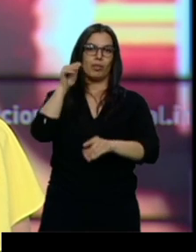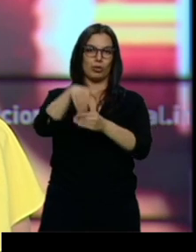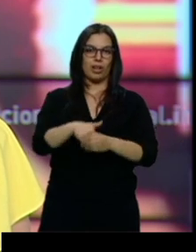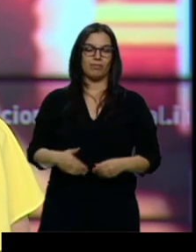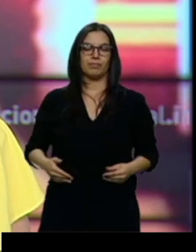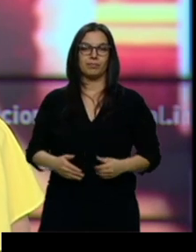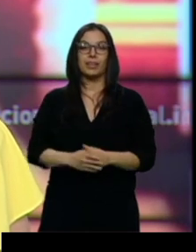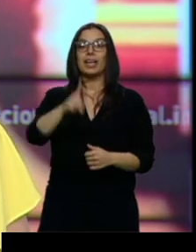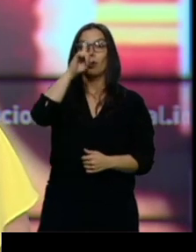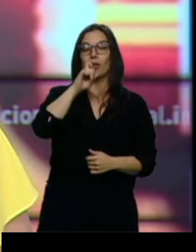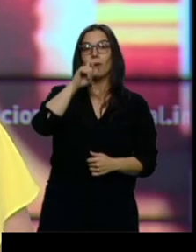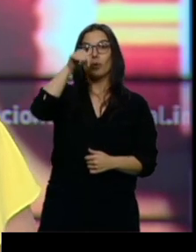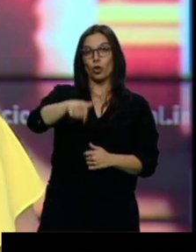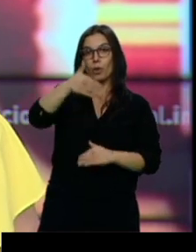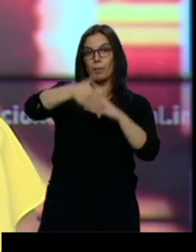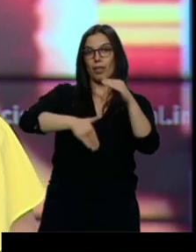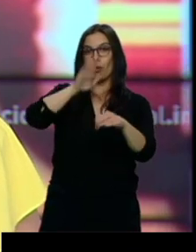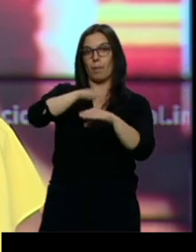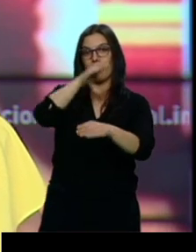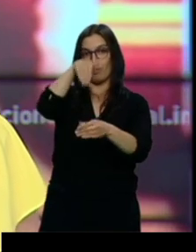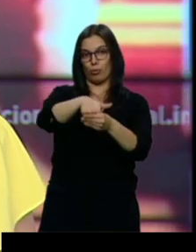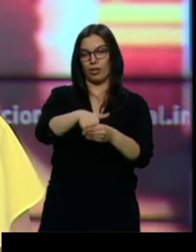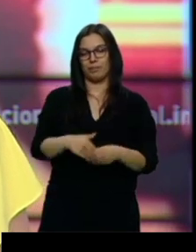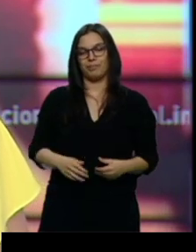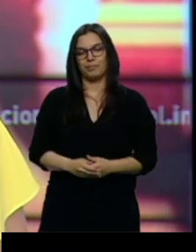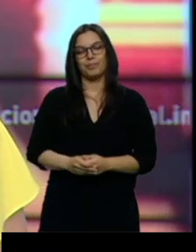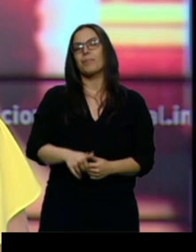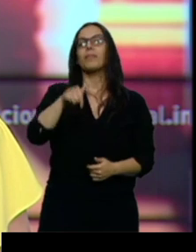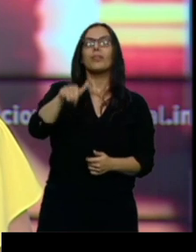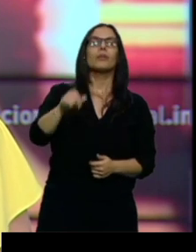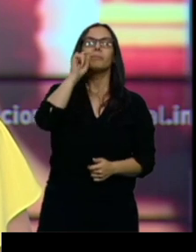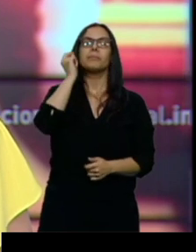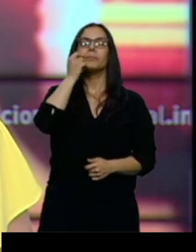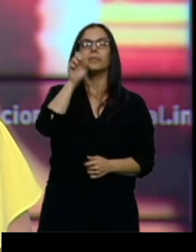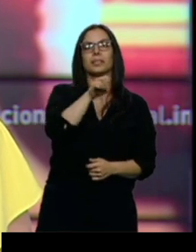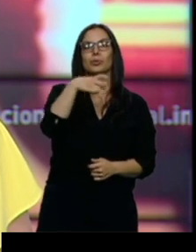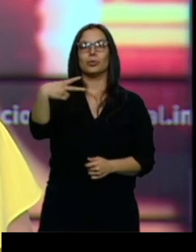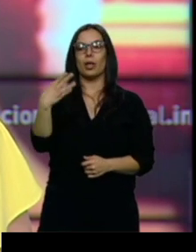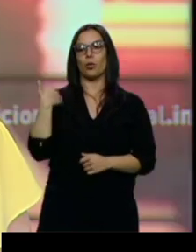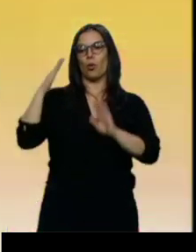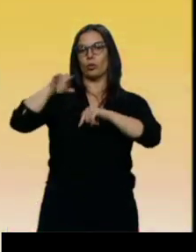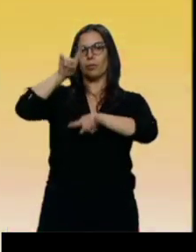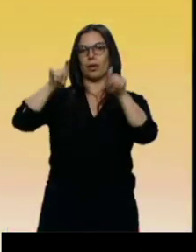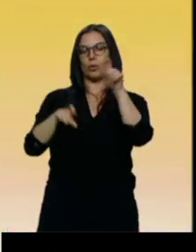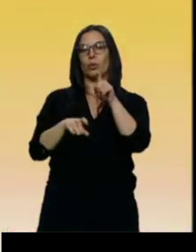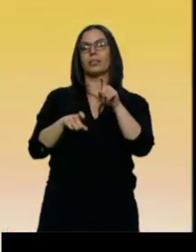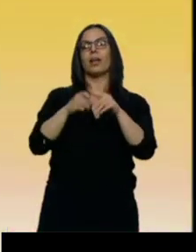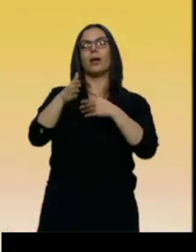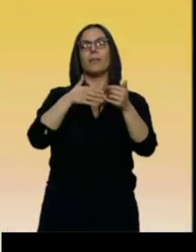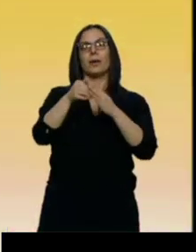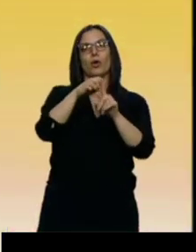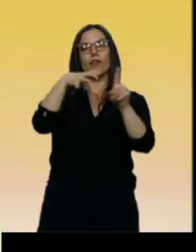recordamos que tienen hasta hoy para votar. Hoy conoceremos los resultados de la última encuesta elaborada por el foro Educa 2020.